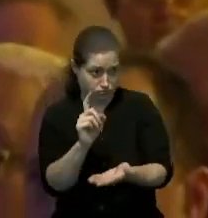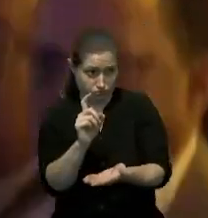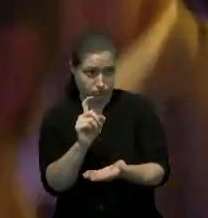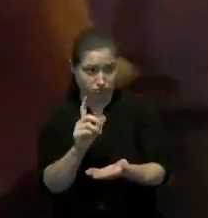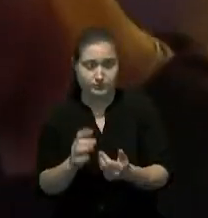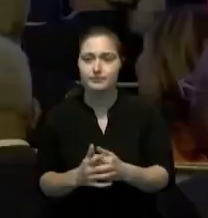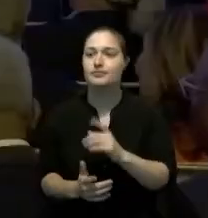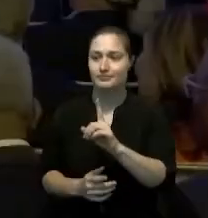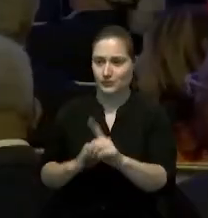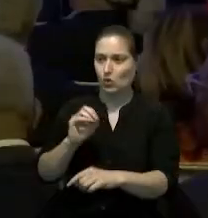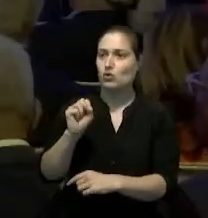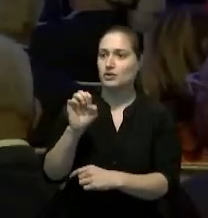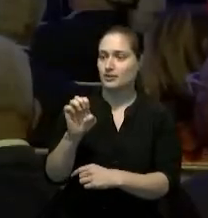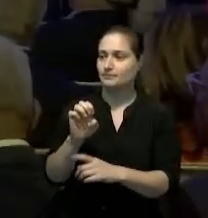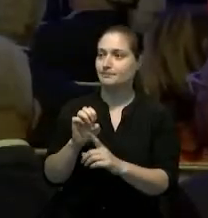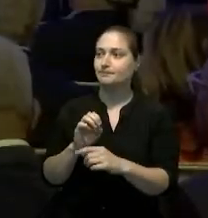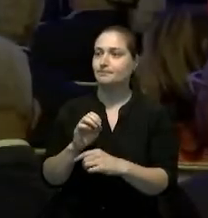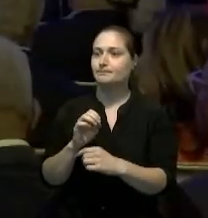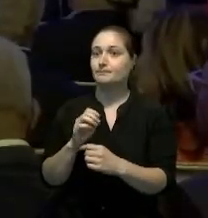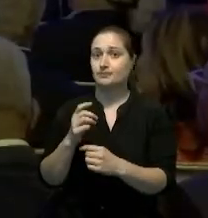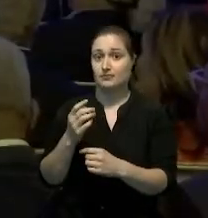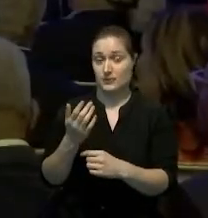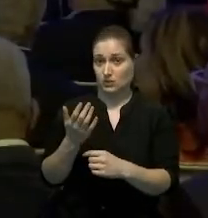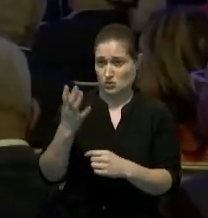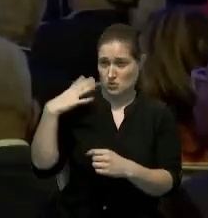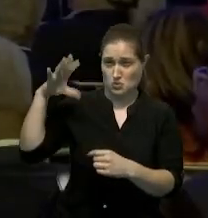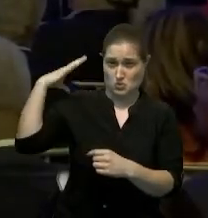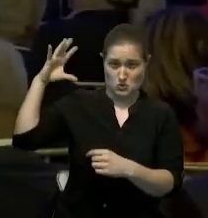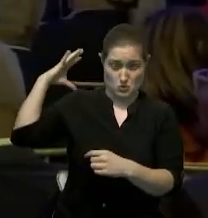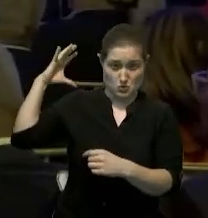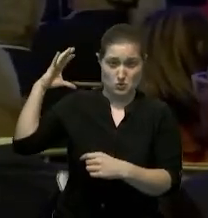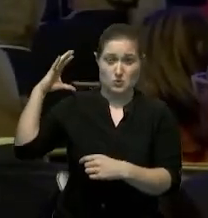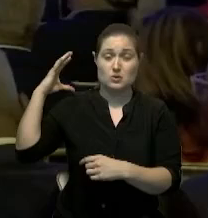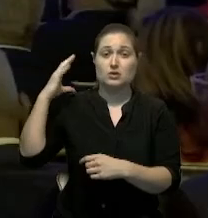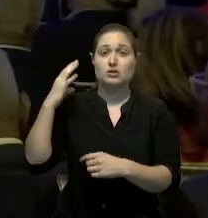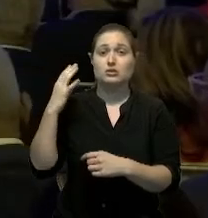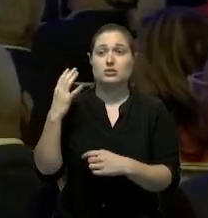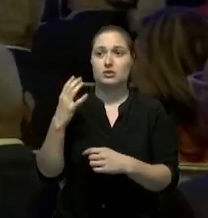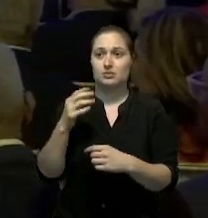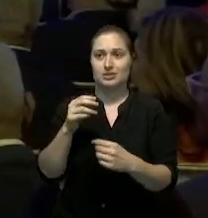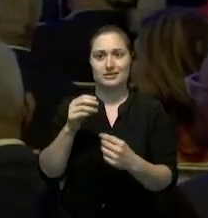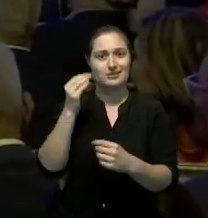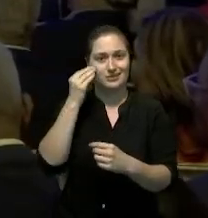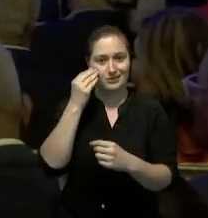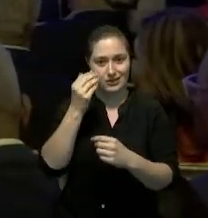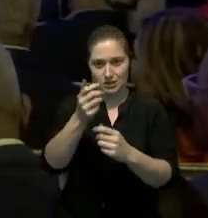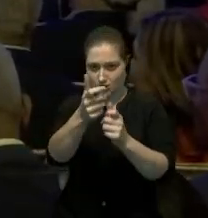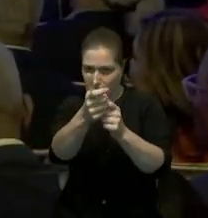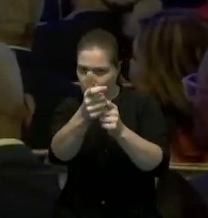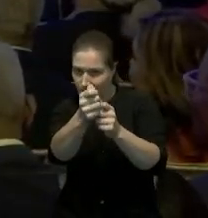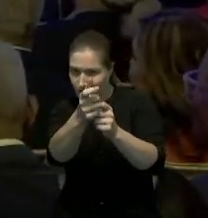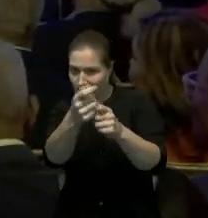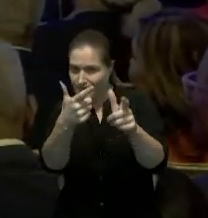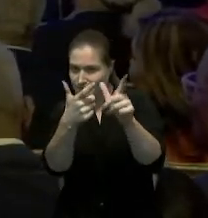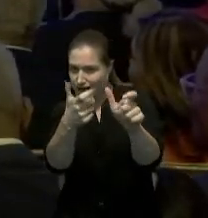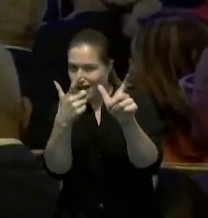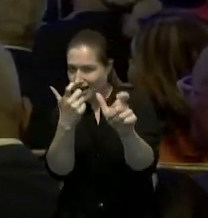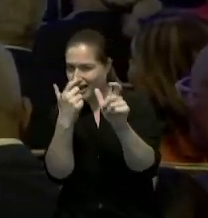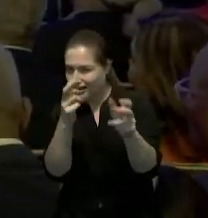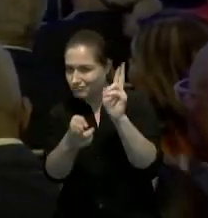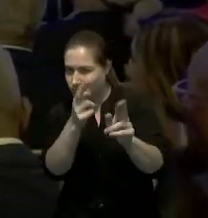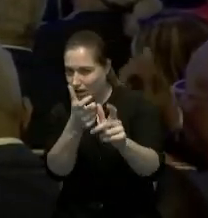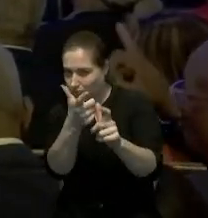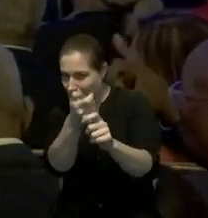Sí, mira José tú sabes que hace mucho se eliminaron los controles de velocidad de nuestras carreteras eso es un tema